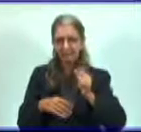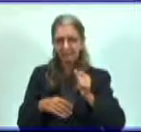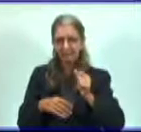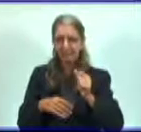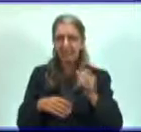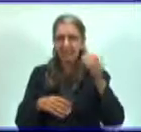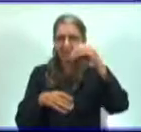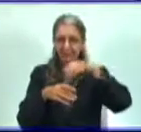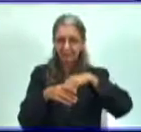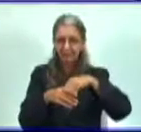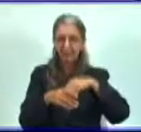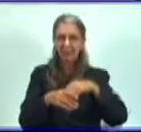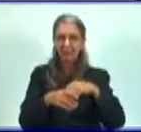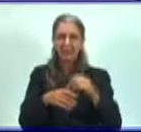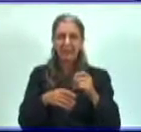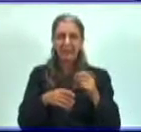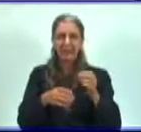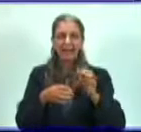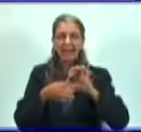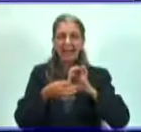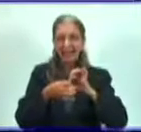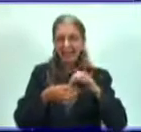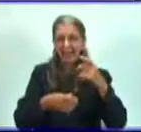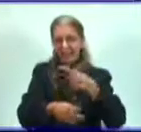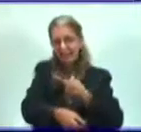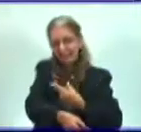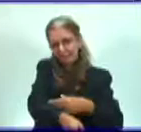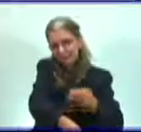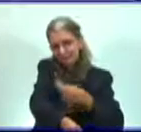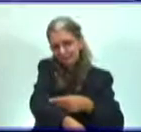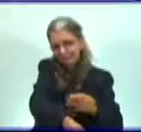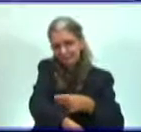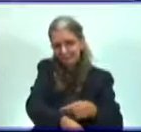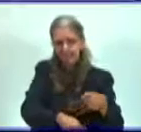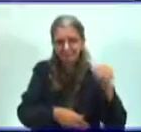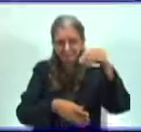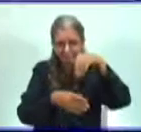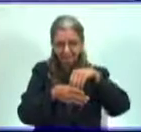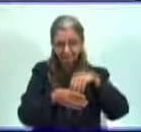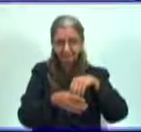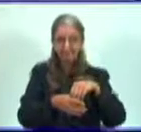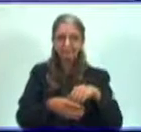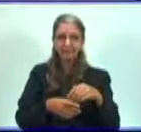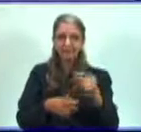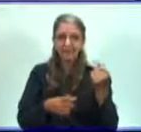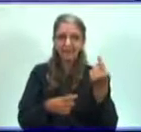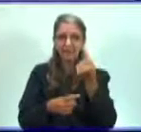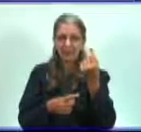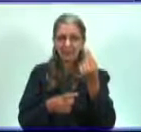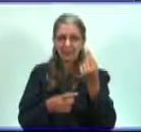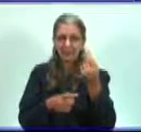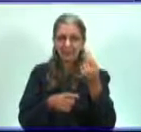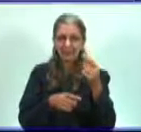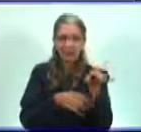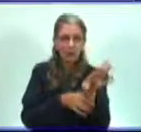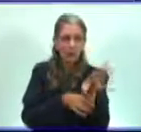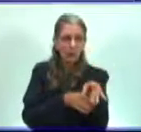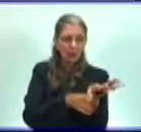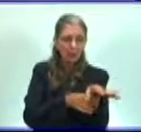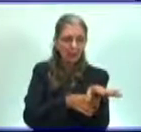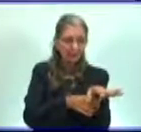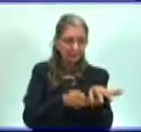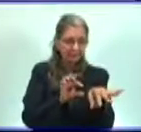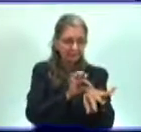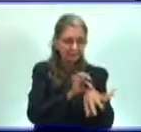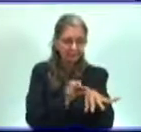cabeza se une a la parte de la cola por una región denominada cuello. Y